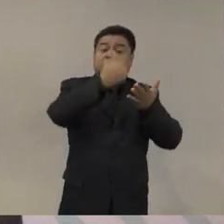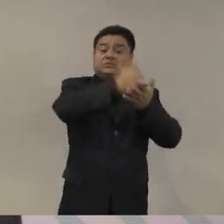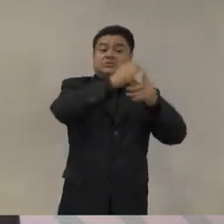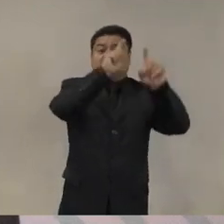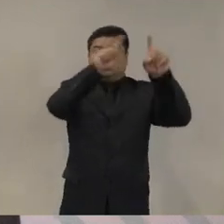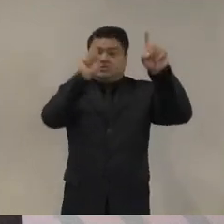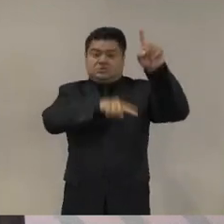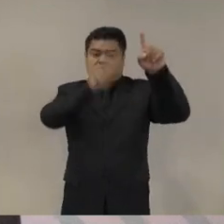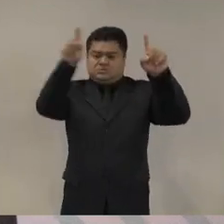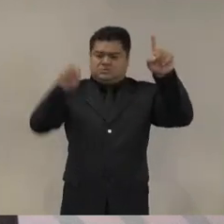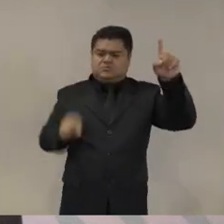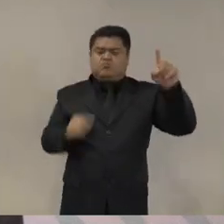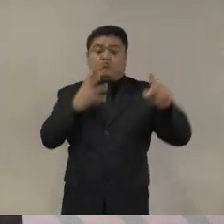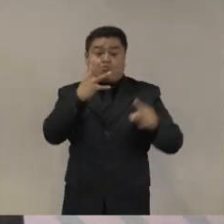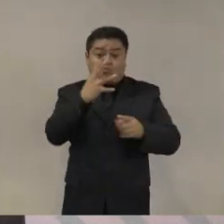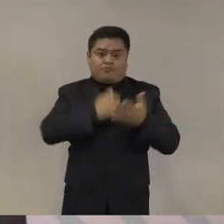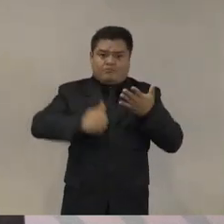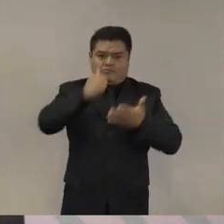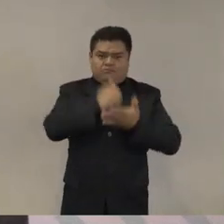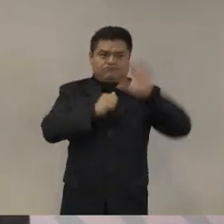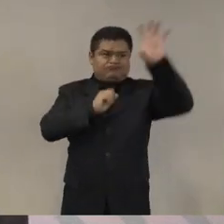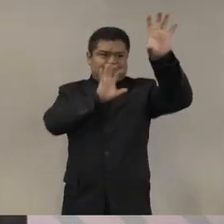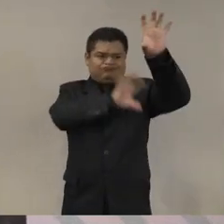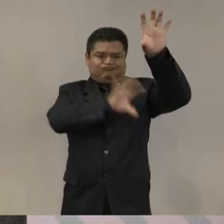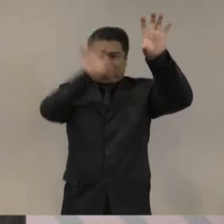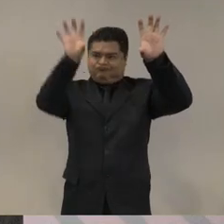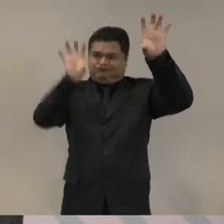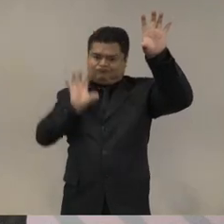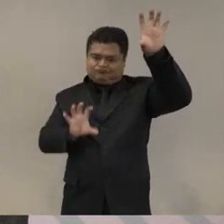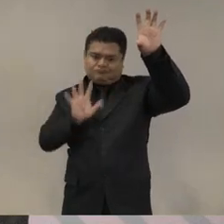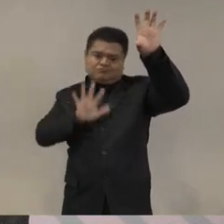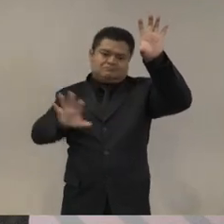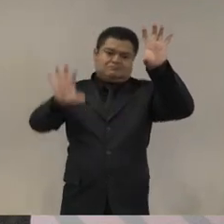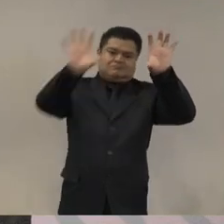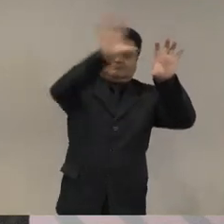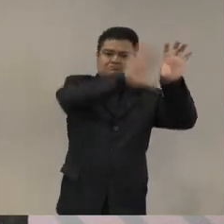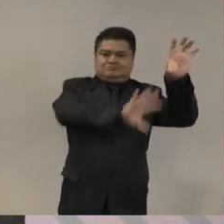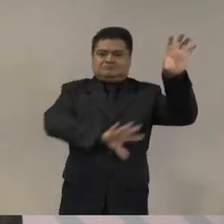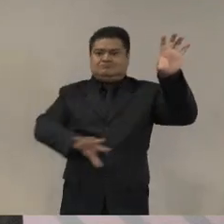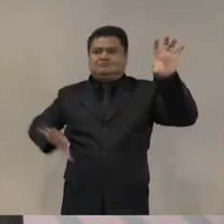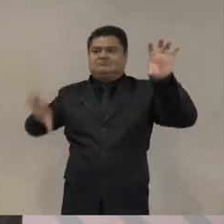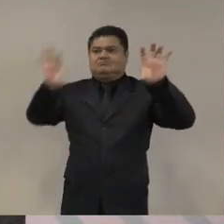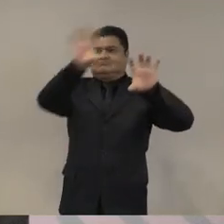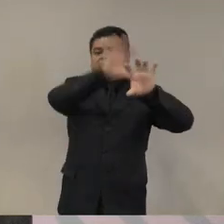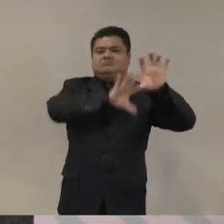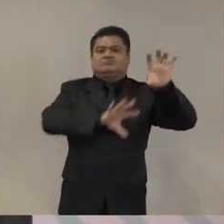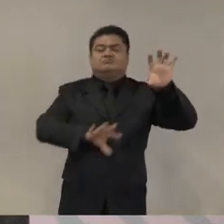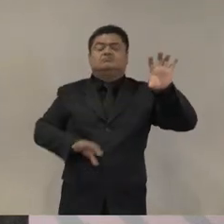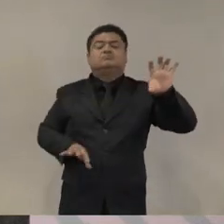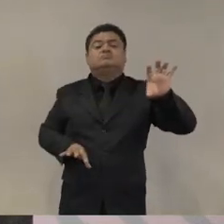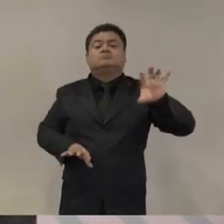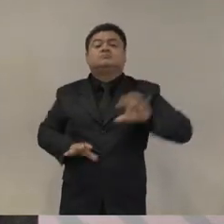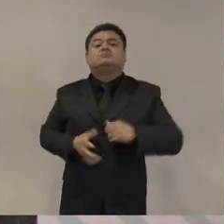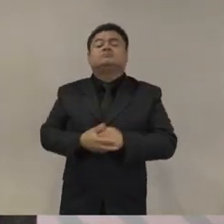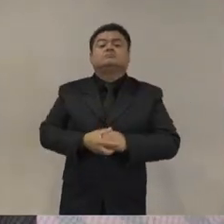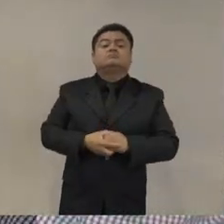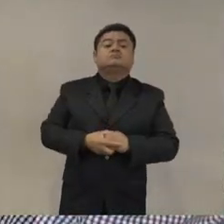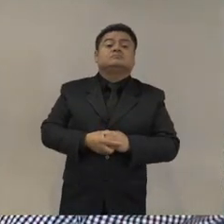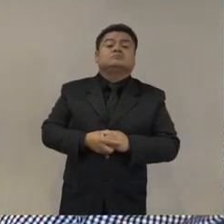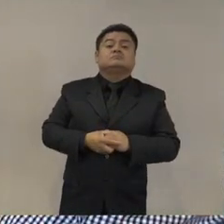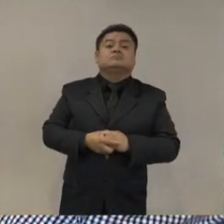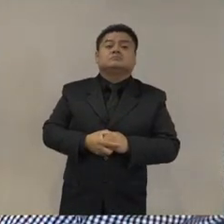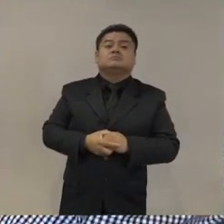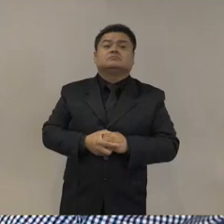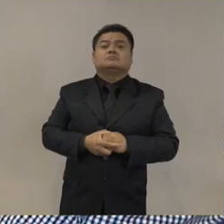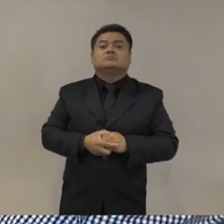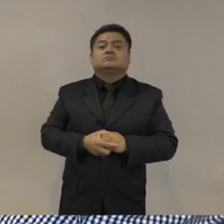por el lado de Durango si nos enfocamos exclusivamente a la zona metropolitana y así analizamos la laguna en su conjunto son 15